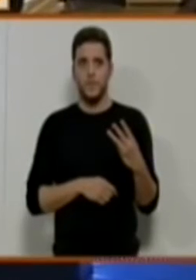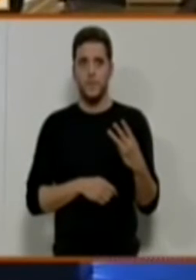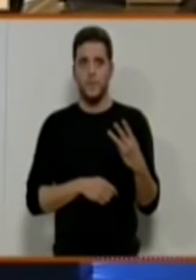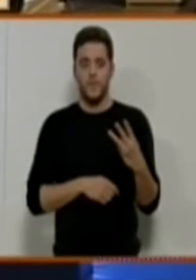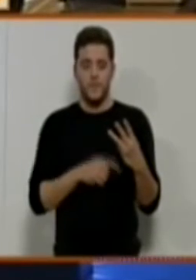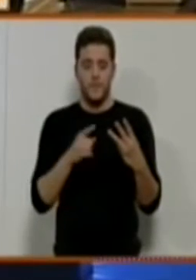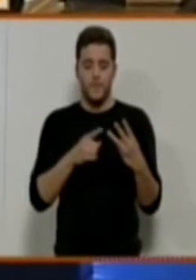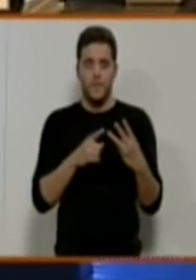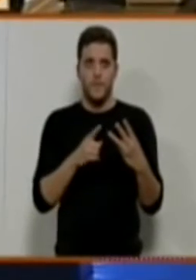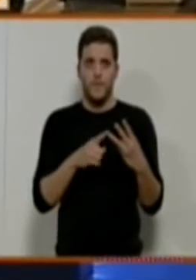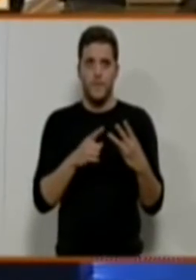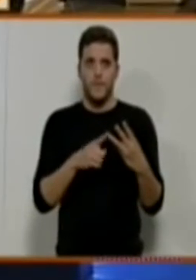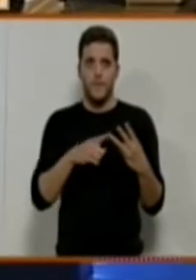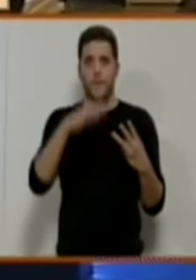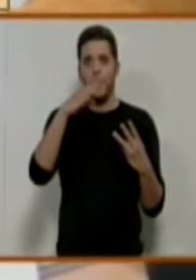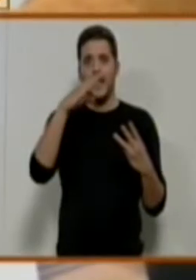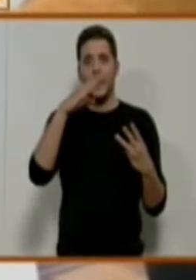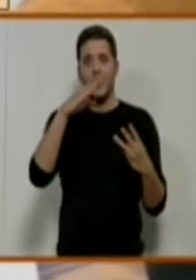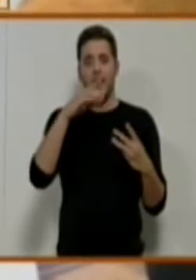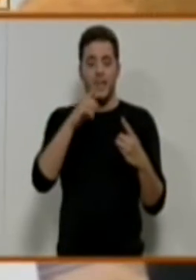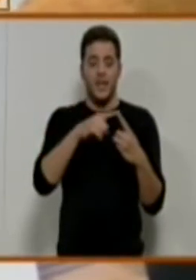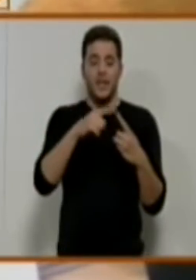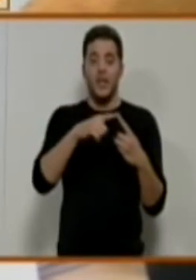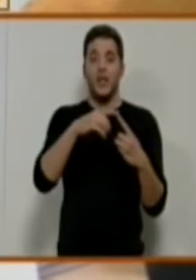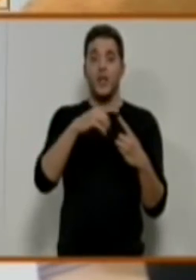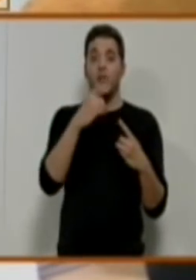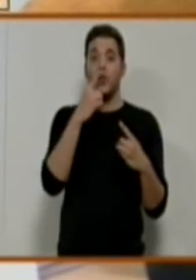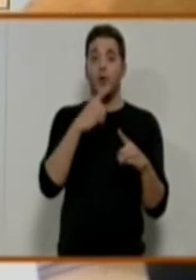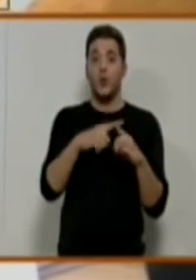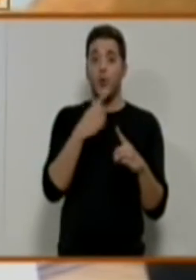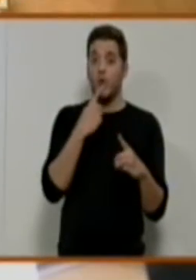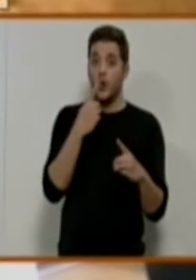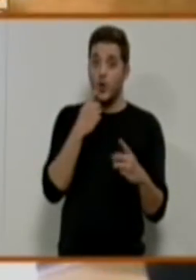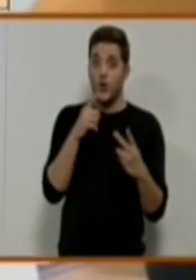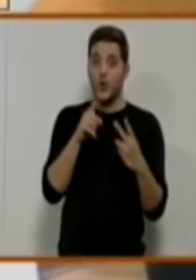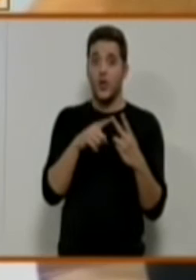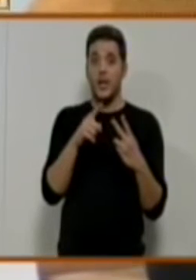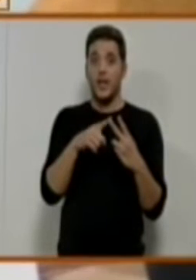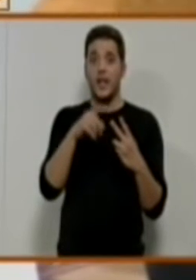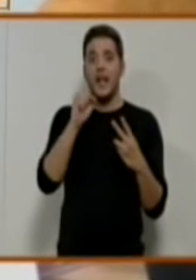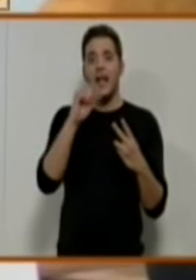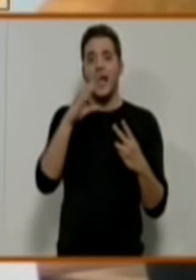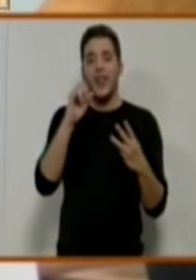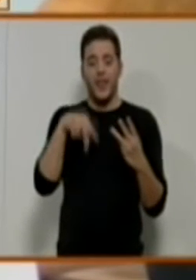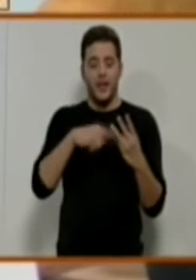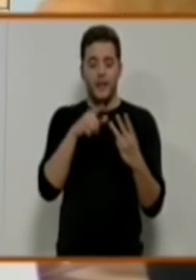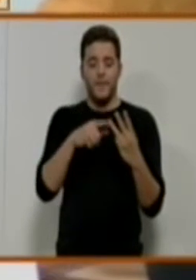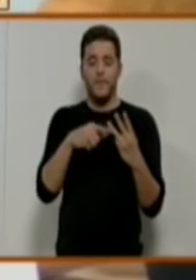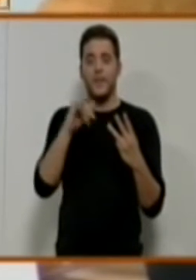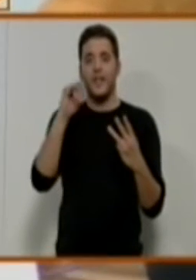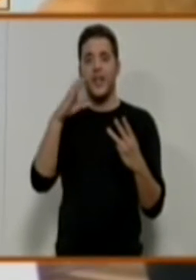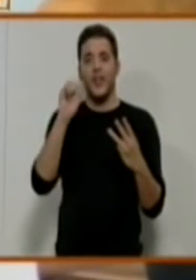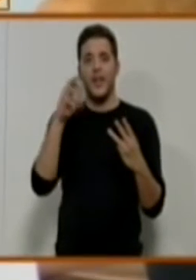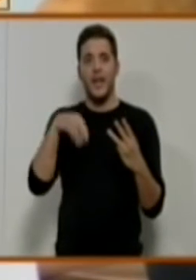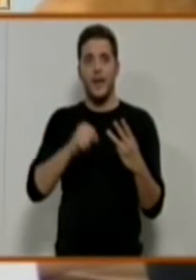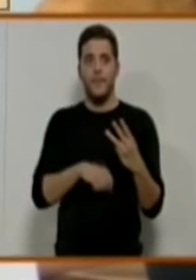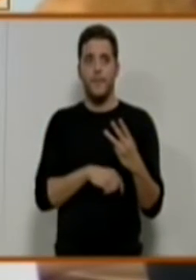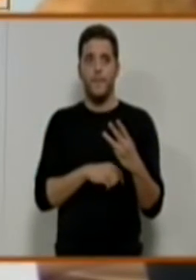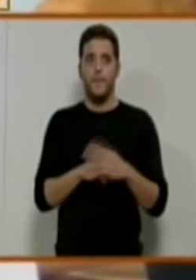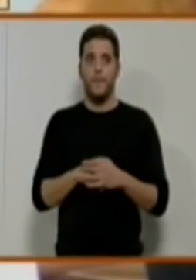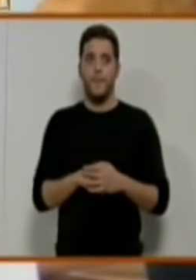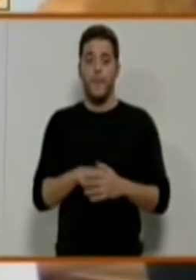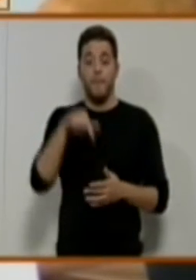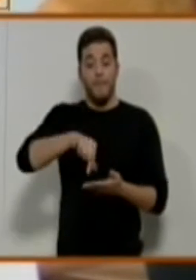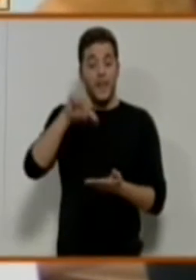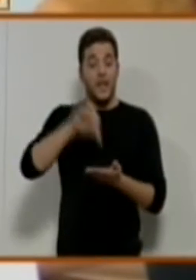Crear, CEAR, perdón, Cruz Roja, Hacen y CEAR. Aquí en